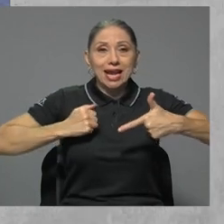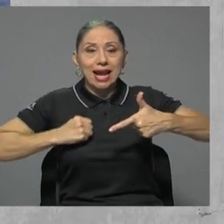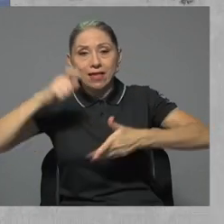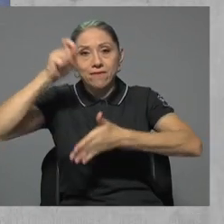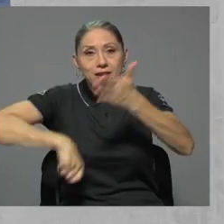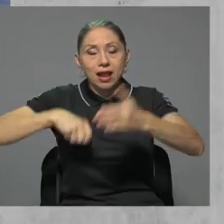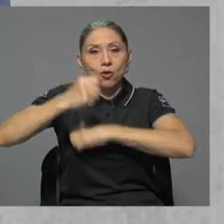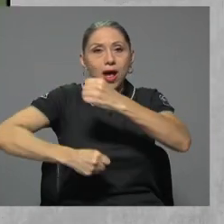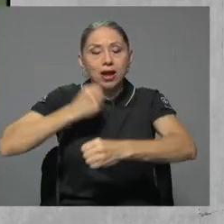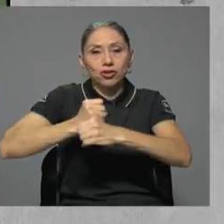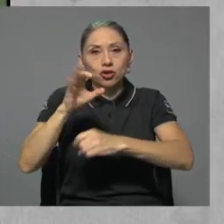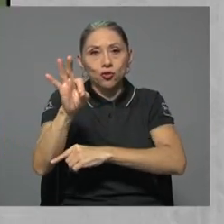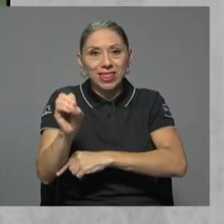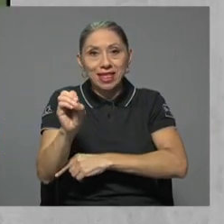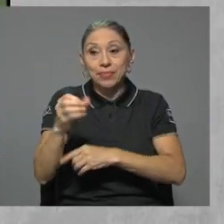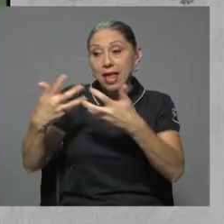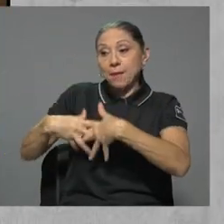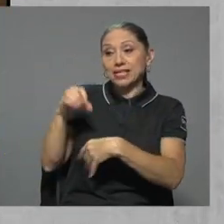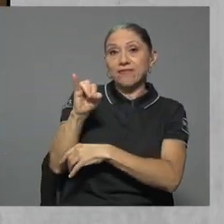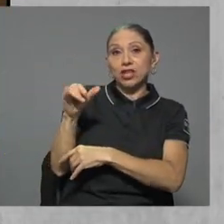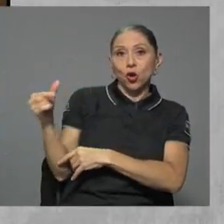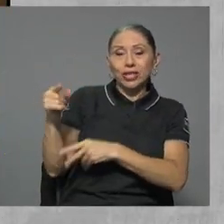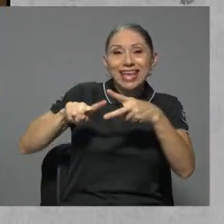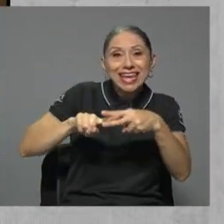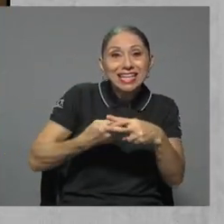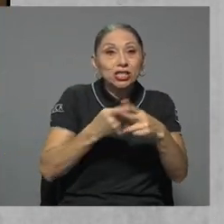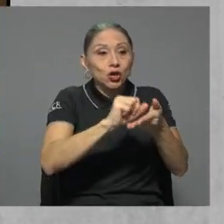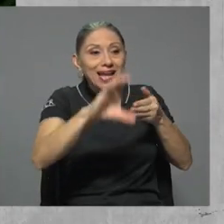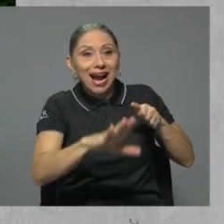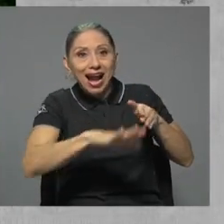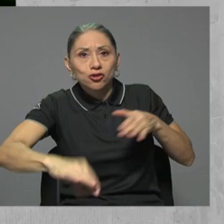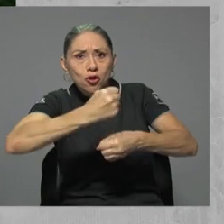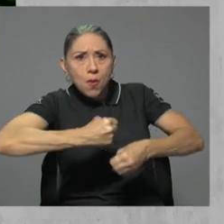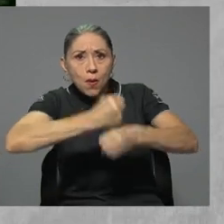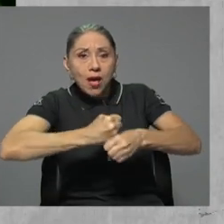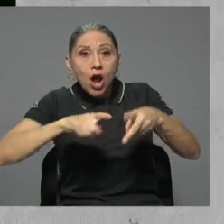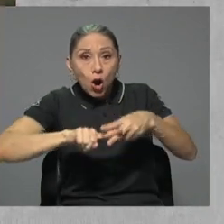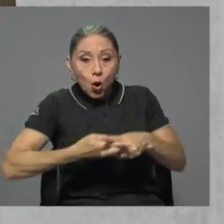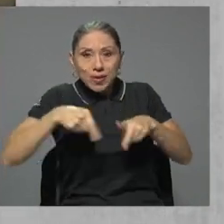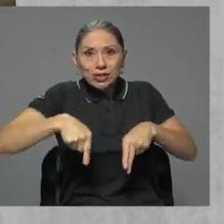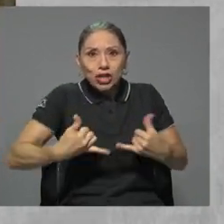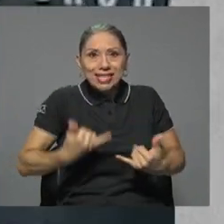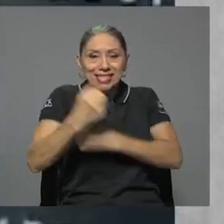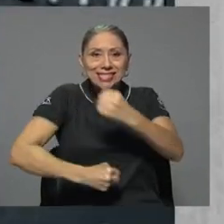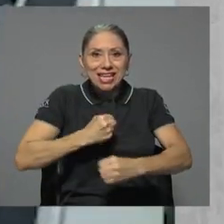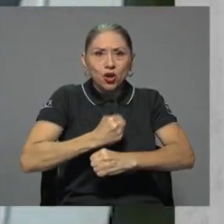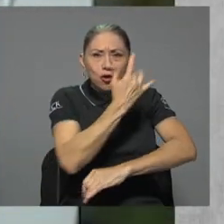a finales de los 90. Infinito inició sus operaciones en Crucitas de San Carlos al comienzo de este siglo. La